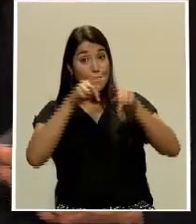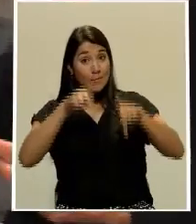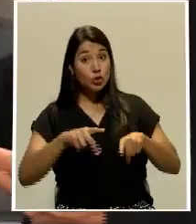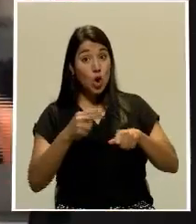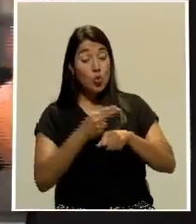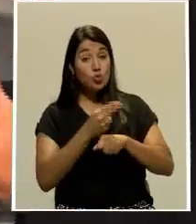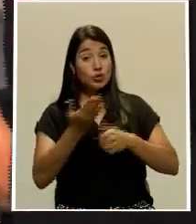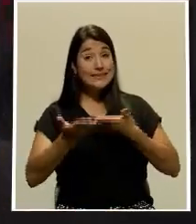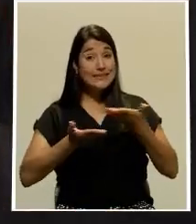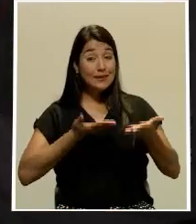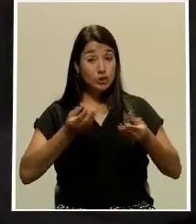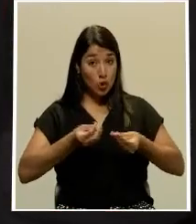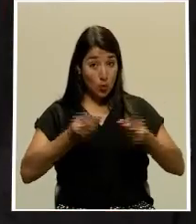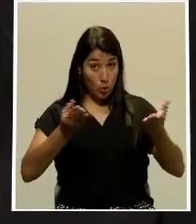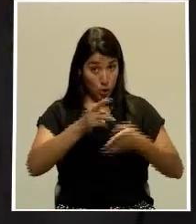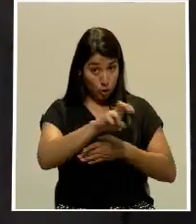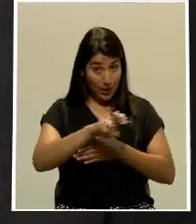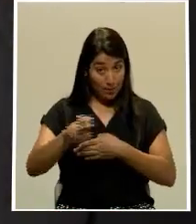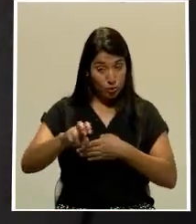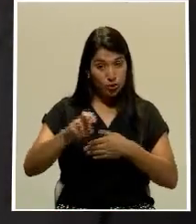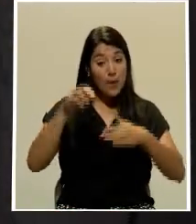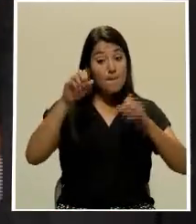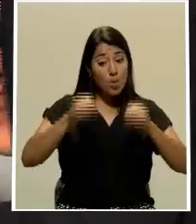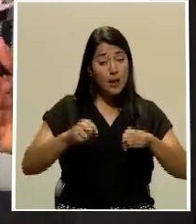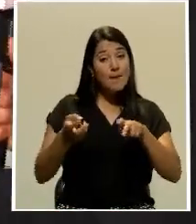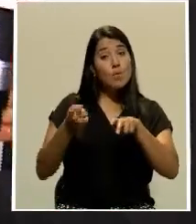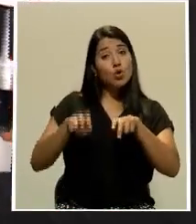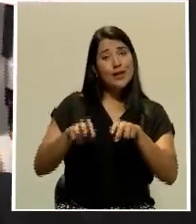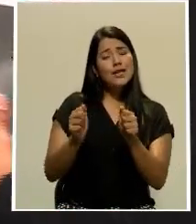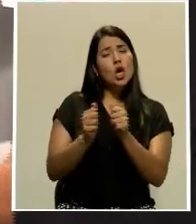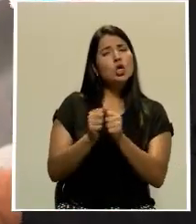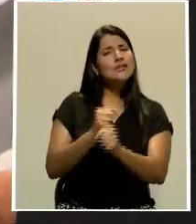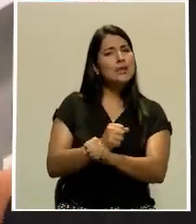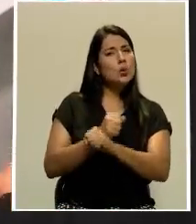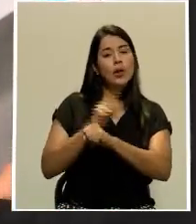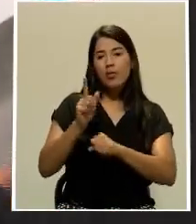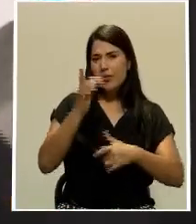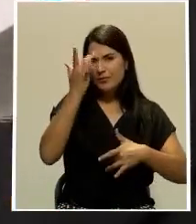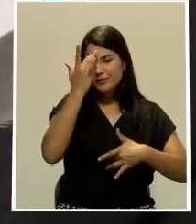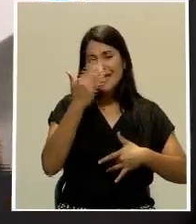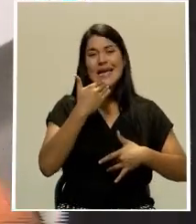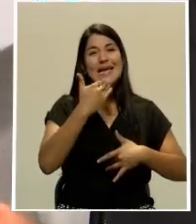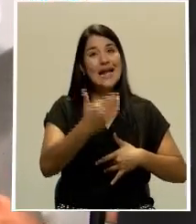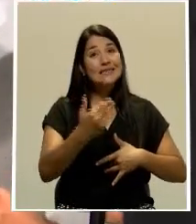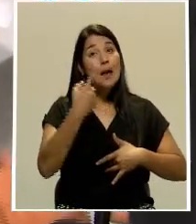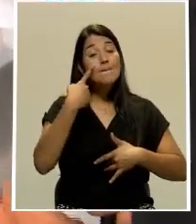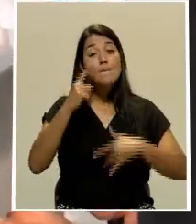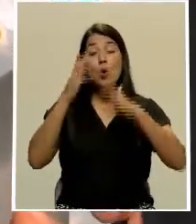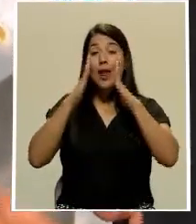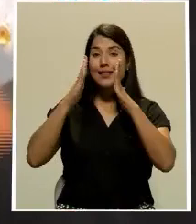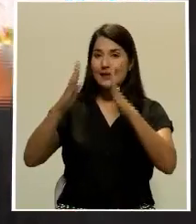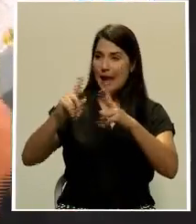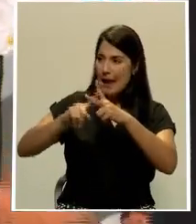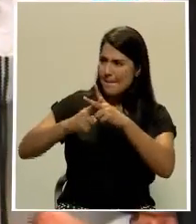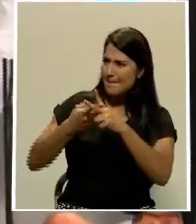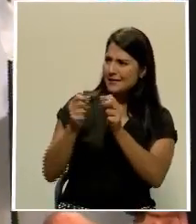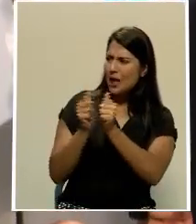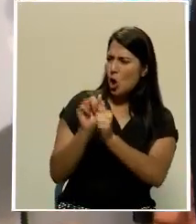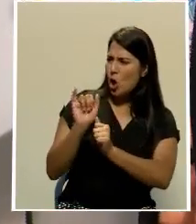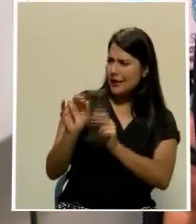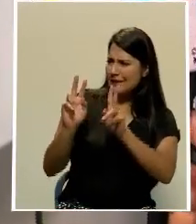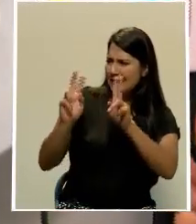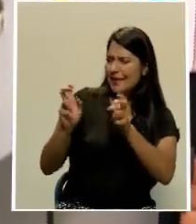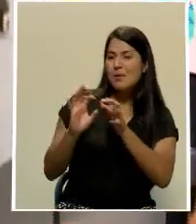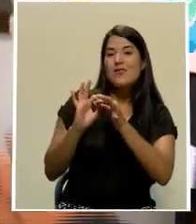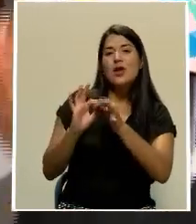de poder abordar a la unidad. Doña Silvia, buenas noches, gracias, muy amable por atendernos. Comenzar primero con ese tema, la seguridad que